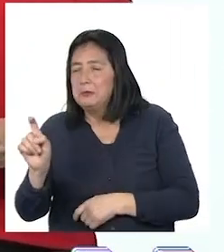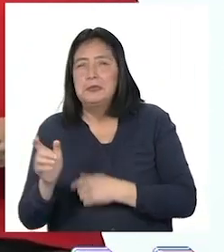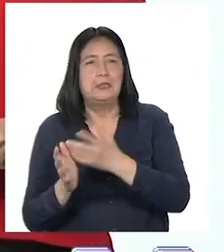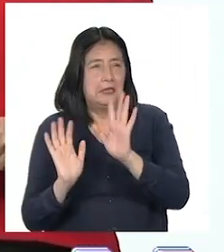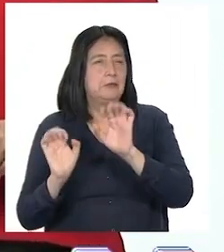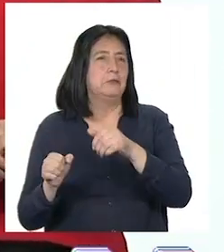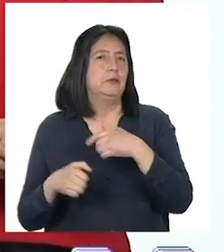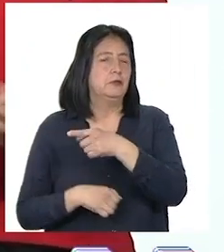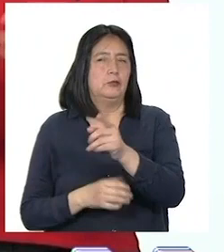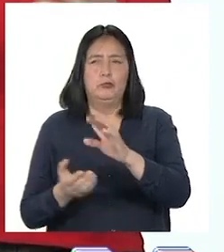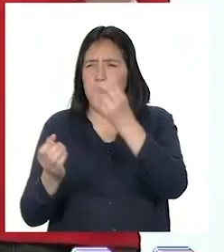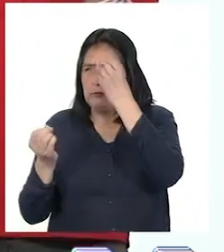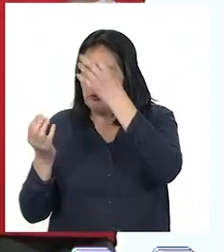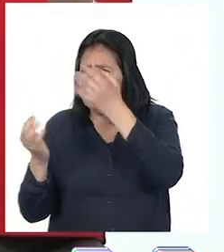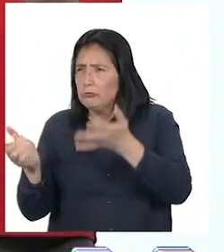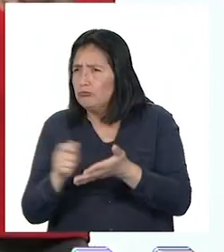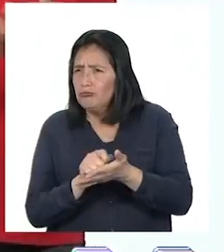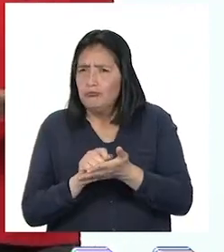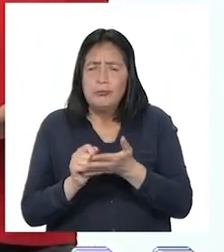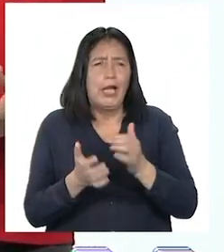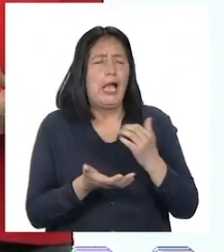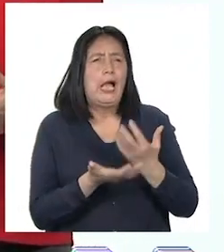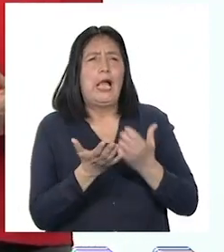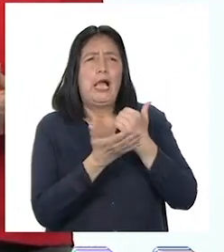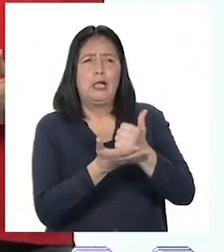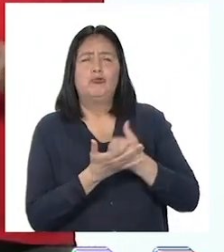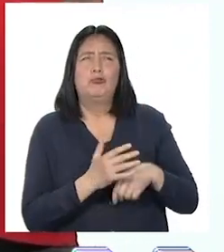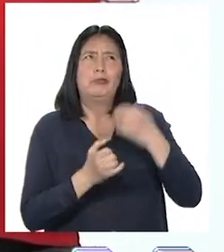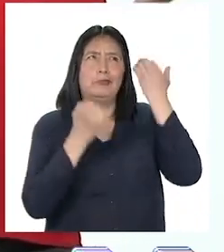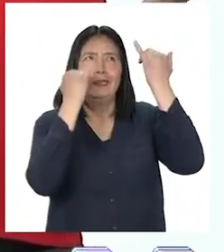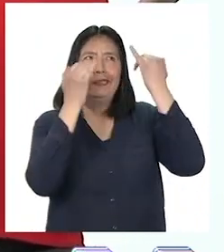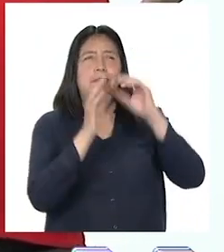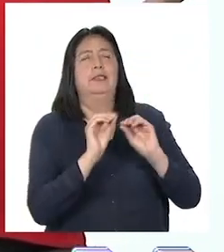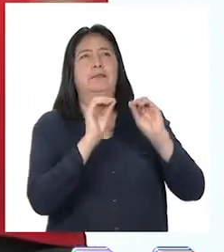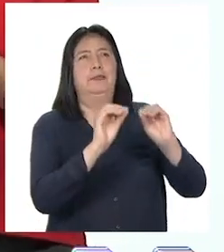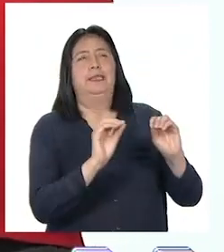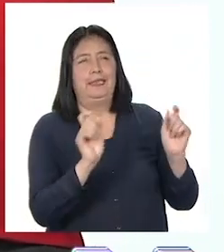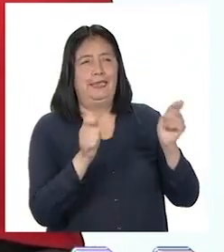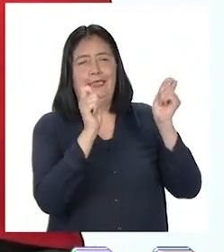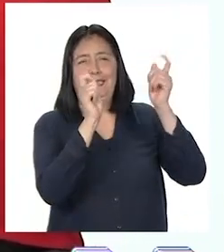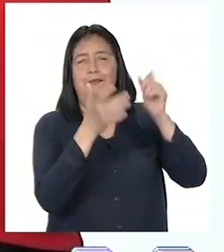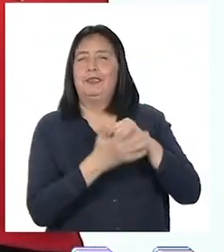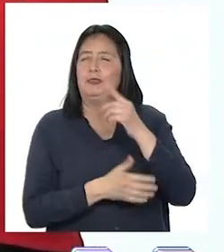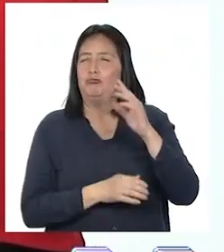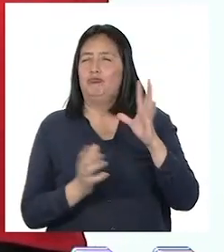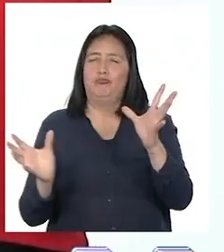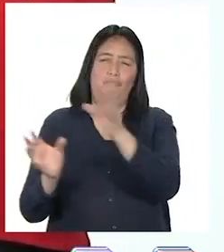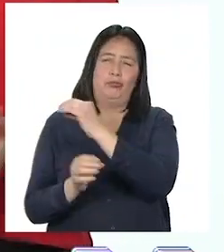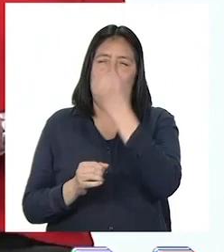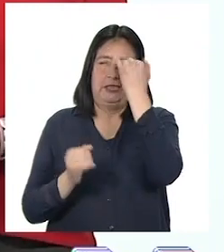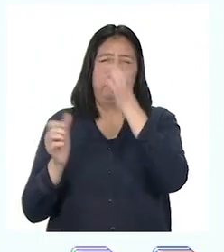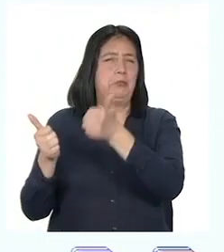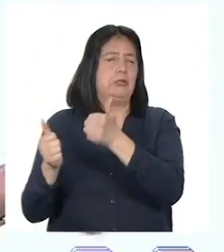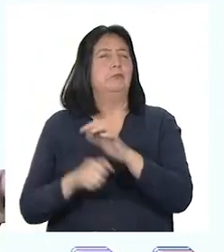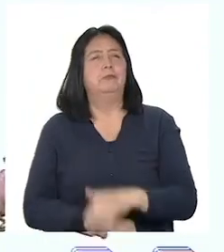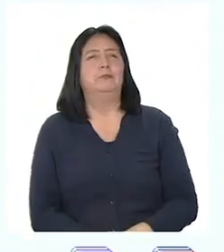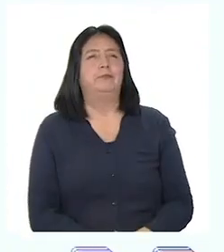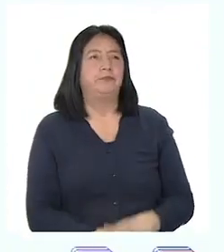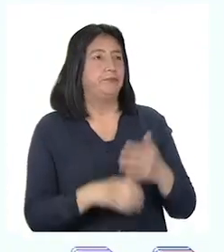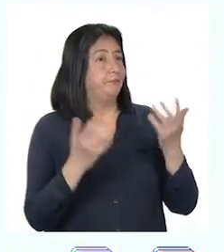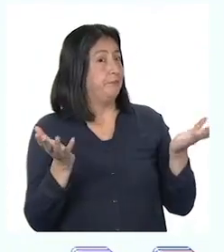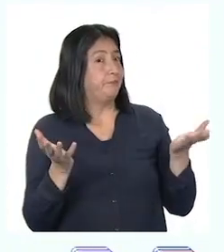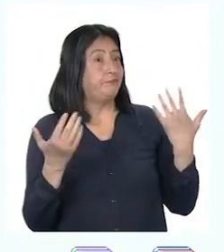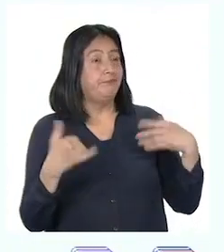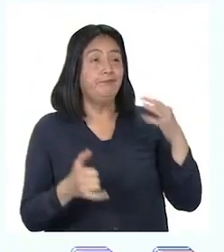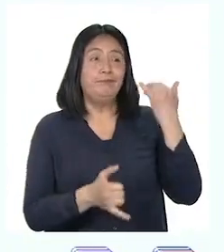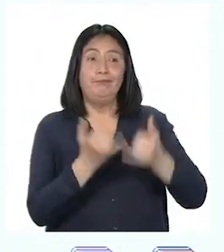Recuerden que estos insumos nos ayudarán a desarrollar nuestra propuesta para la celebración. Así que todas las ideas son bienvenidas. Y así